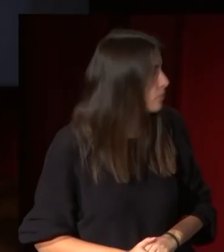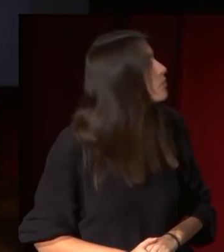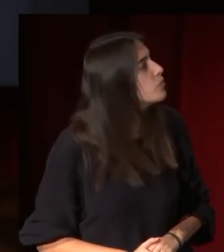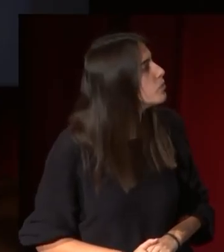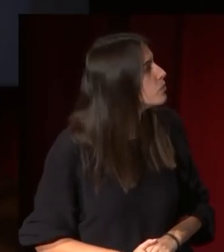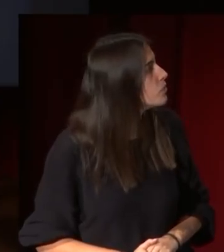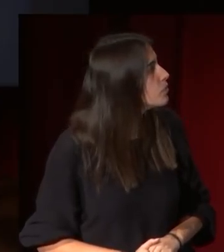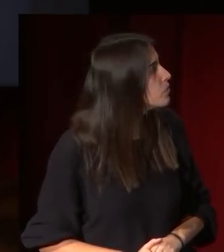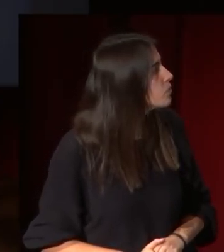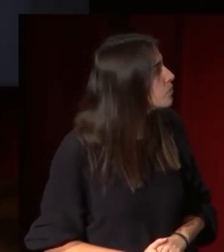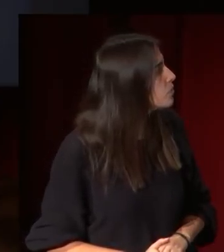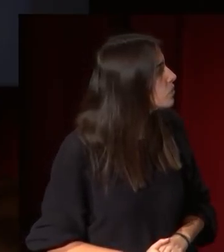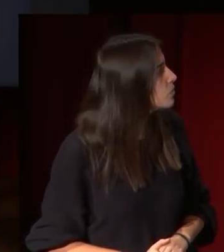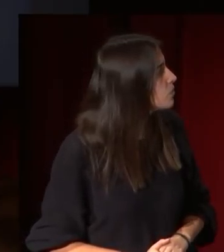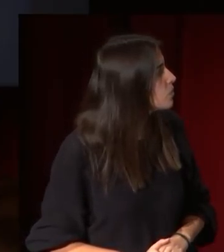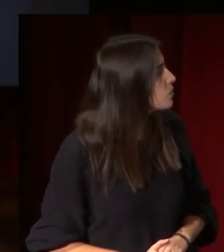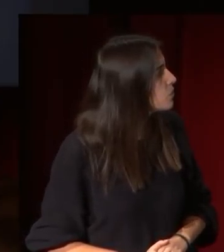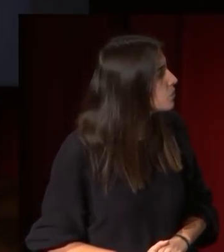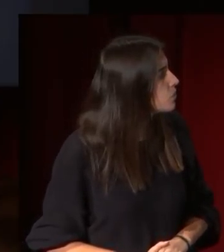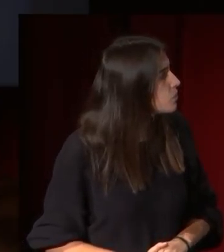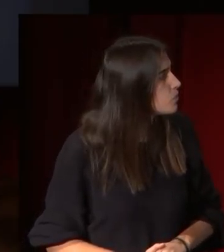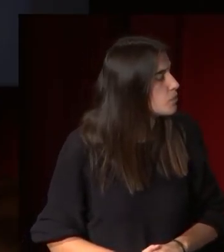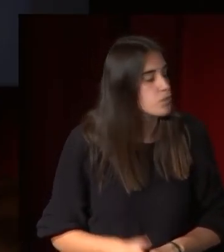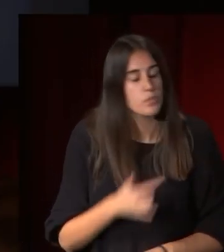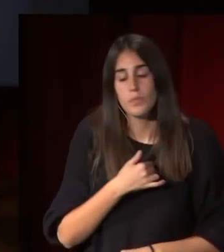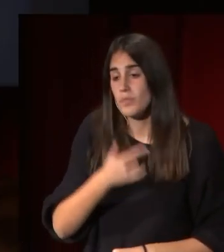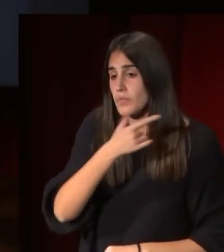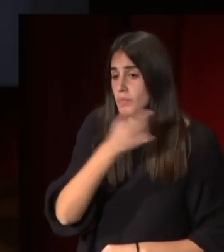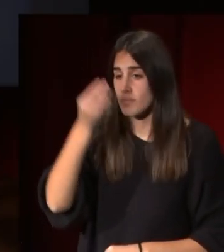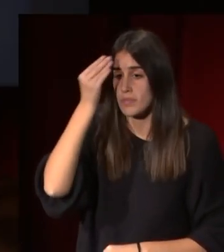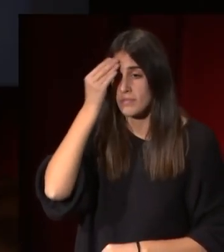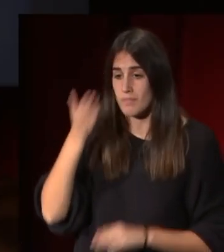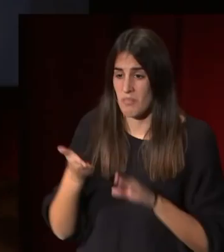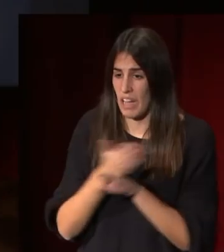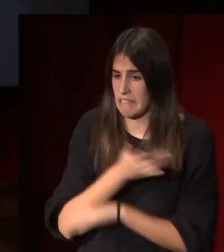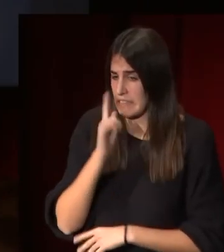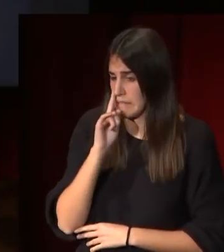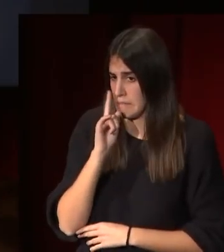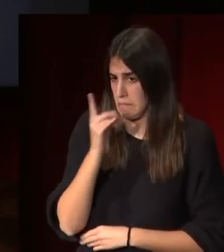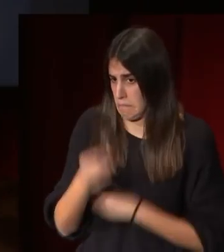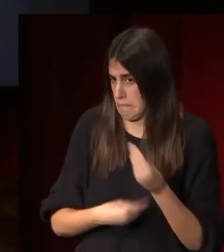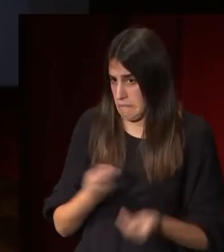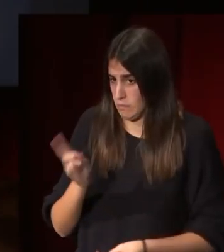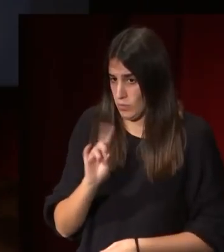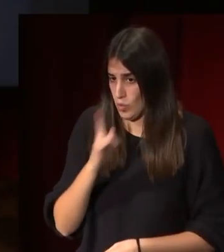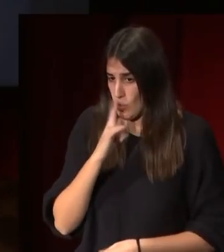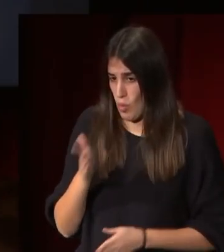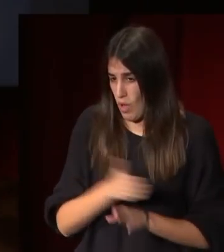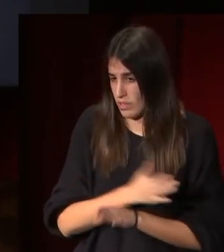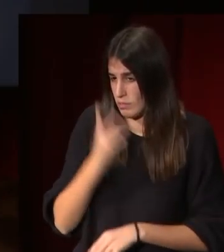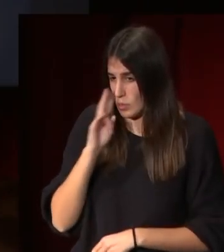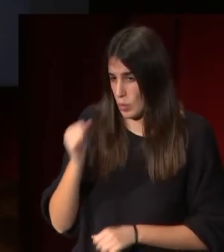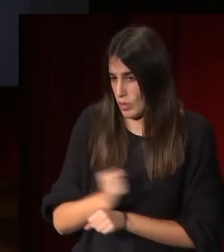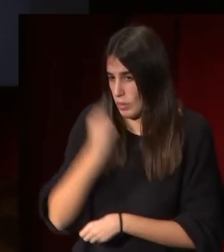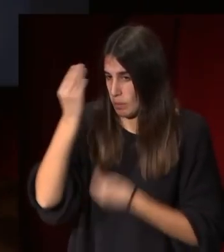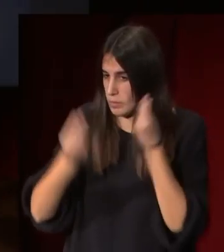hay que pensar también que era algo que no había hecho habitualmente estamos viendo el tipo de trabajos en los que se había planteado por